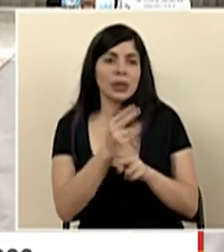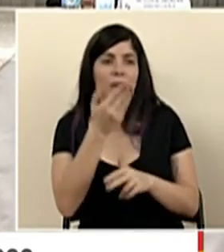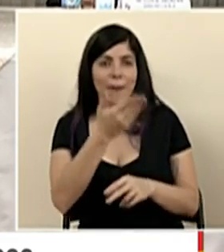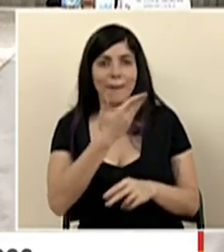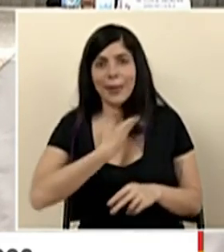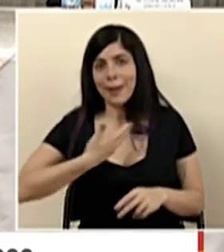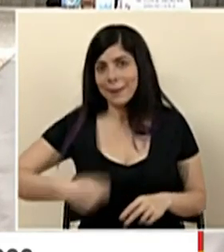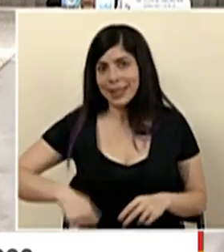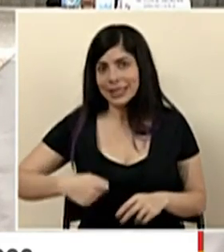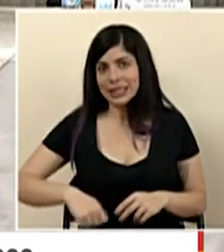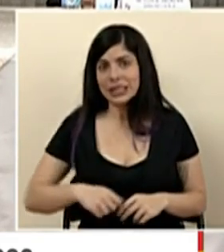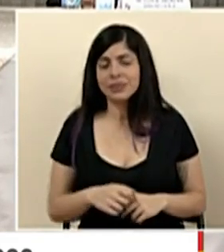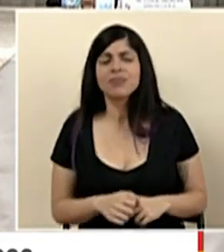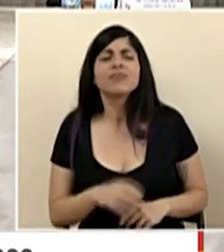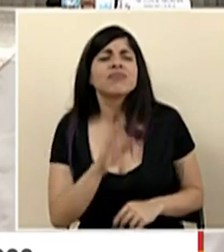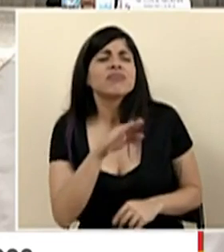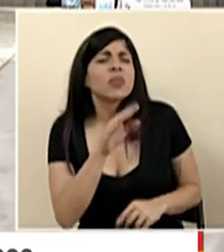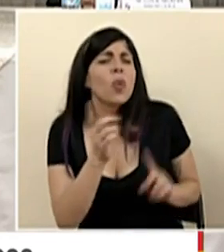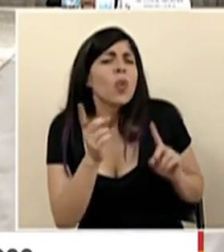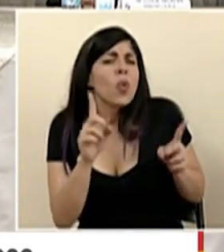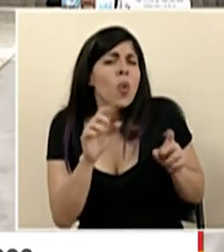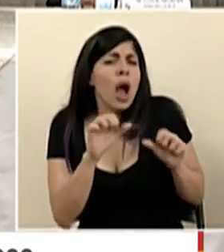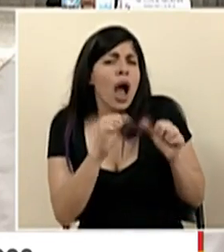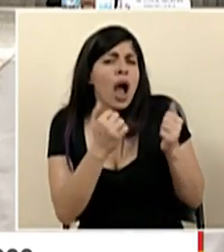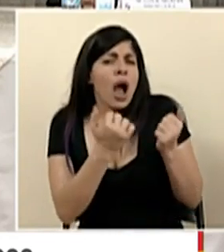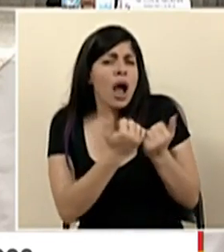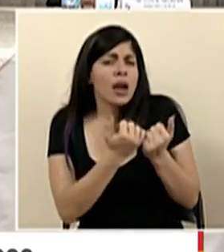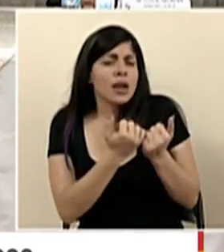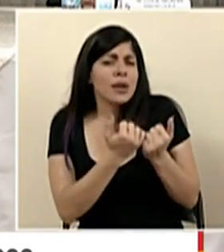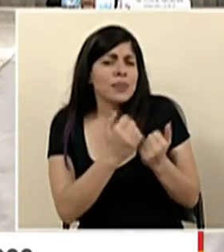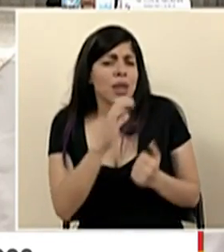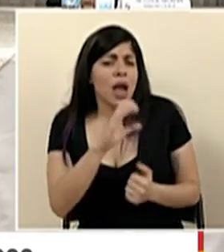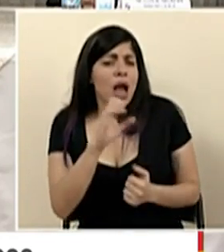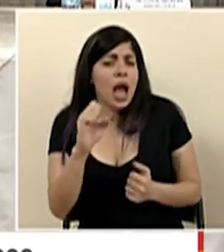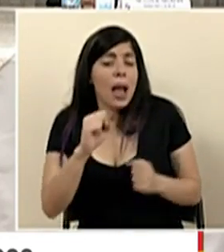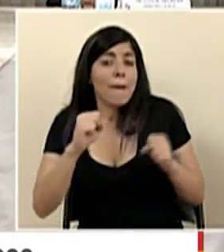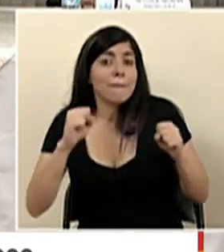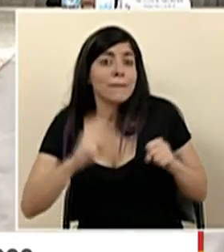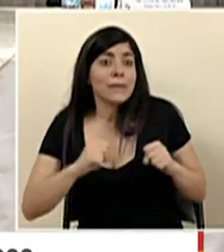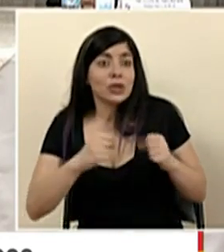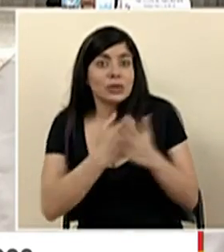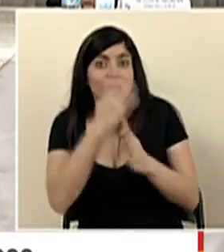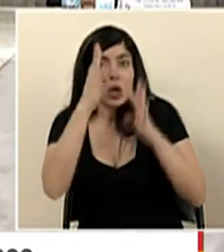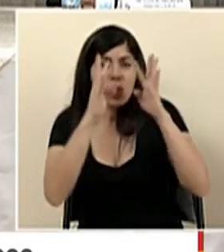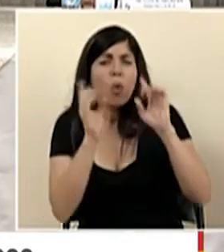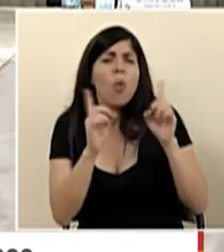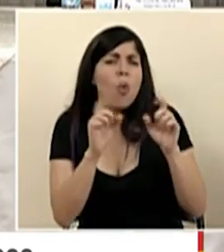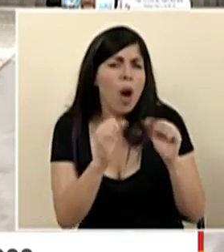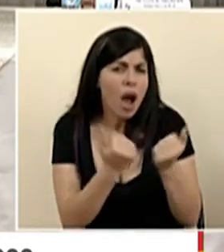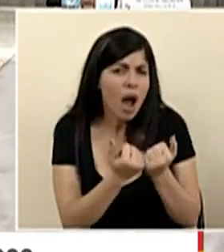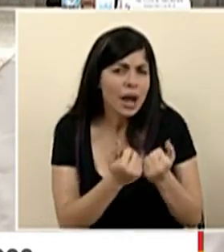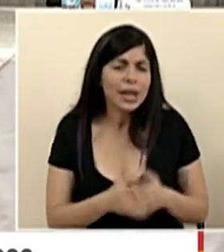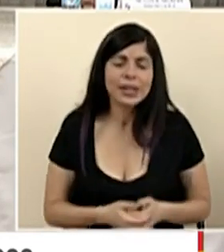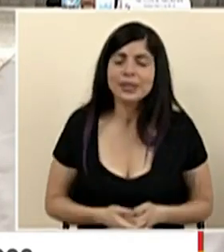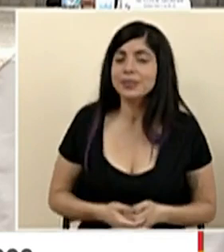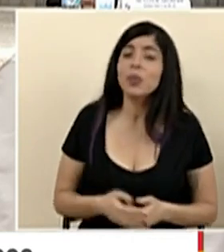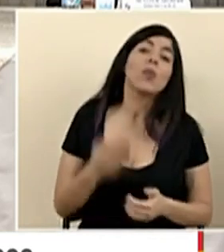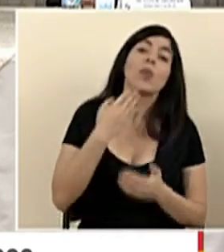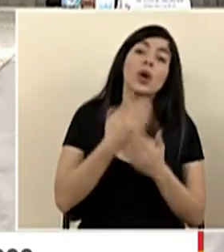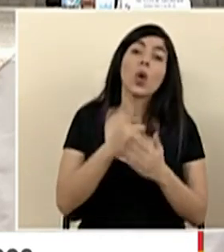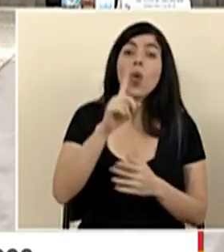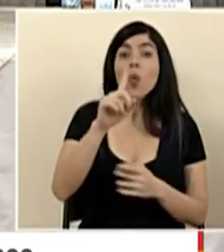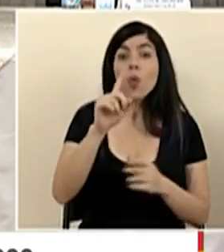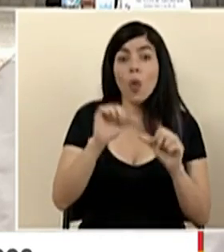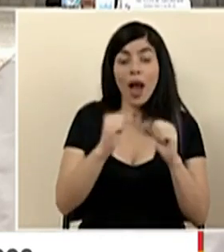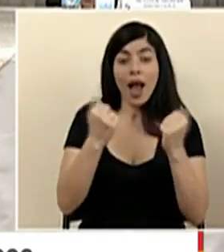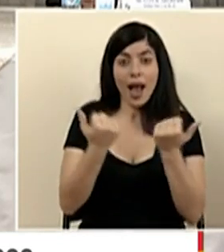señor presidente en qué áreas la caja costarricense de seguro social podría innovar bueno un área en